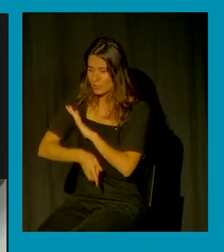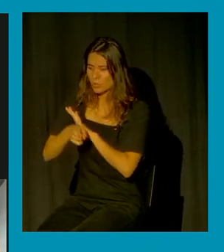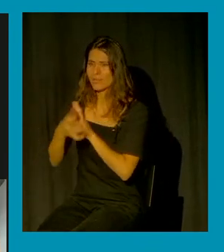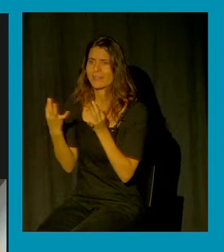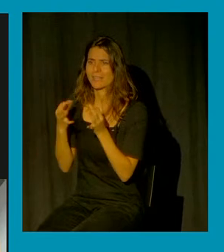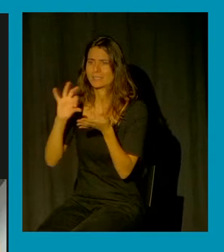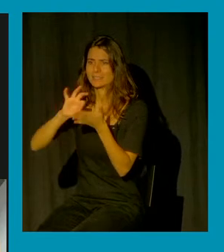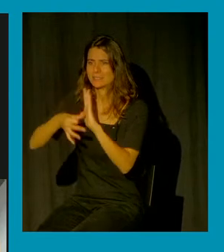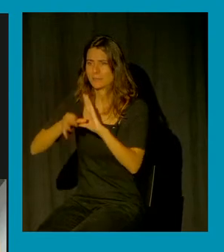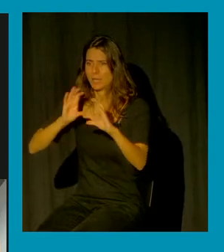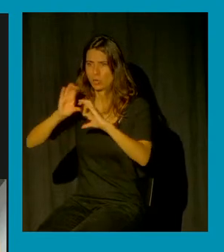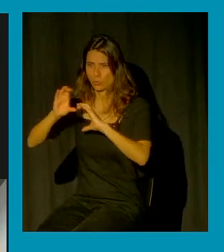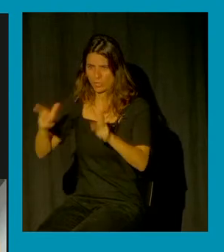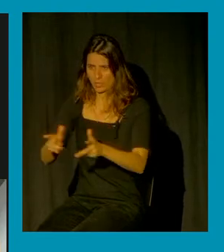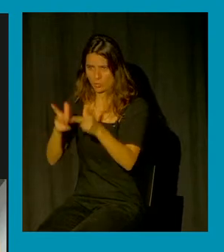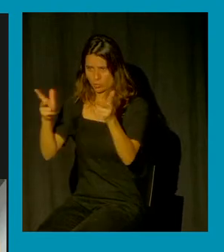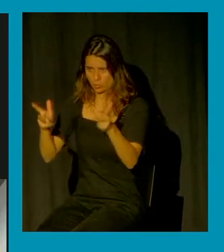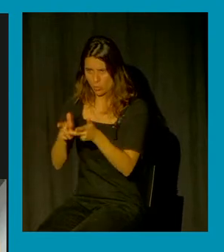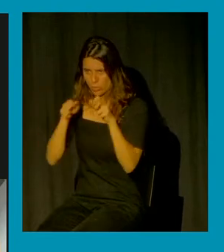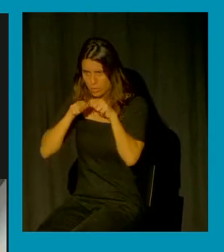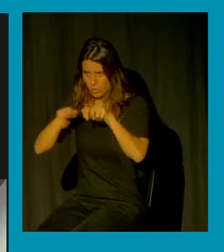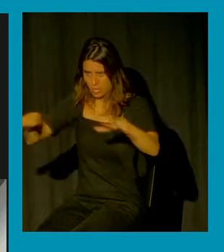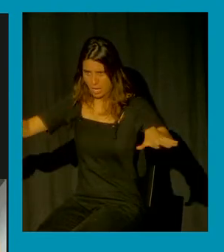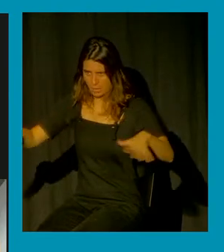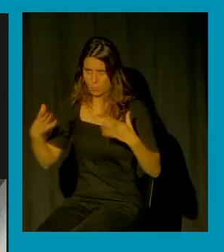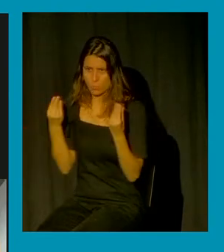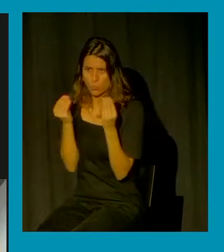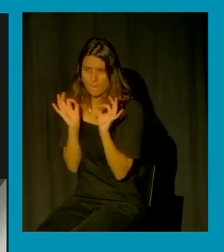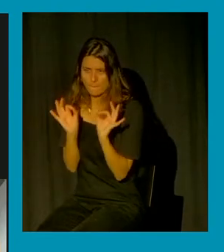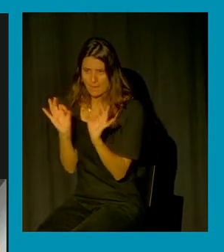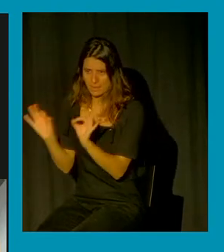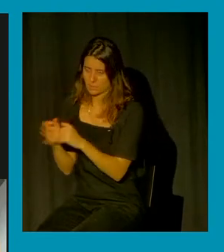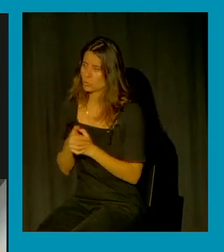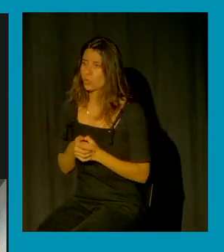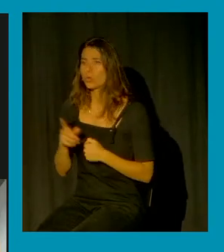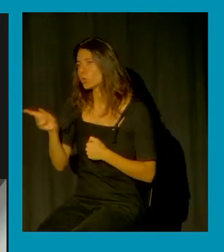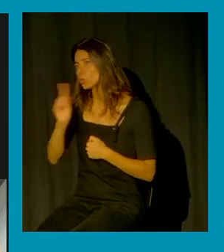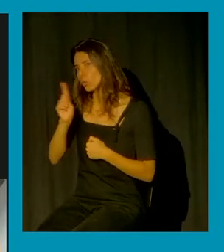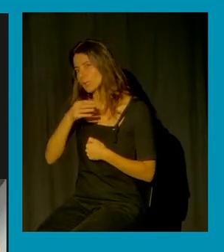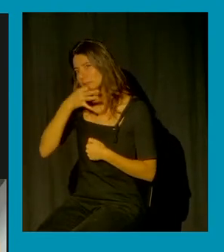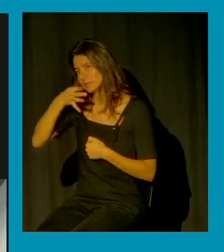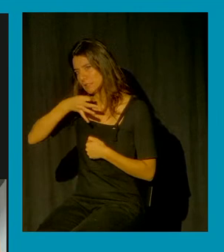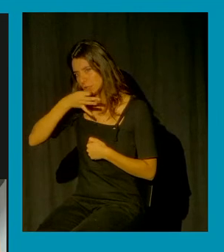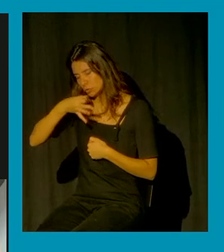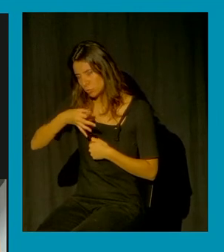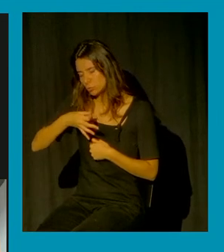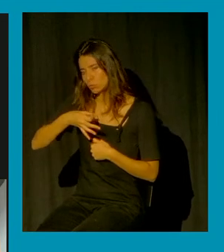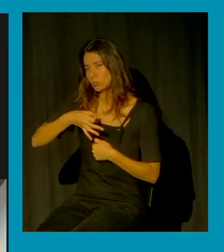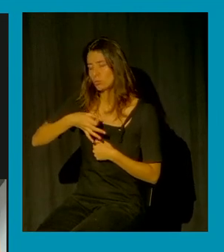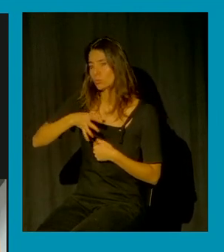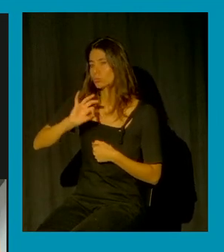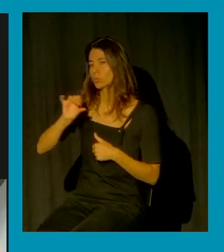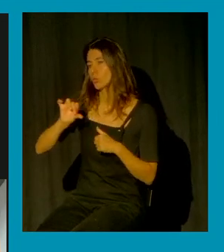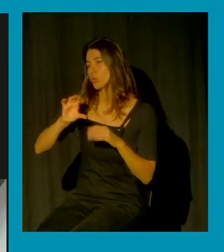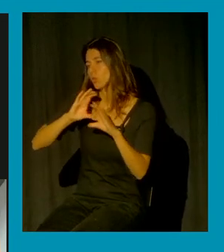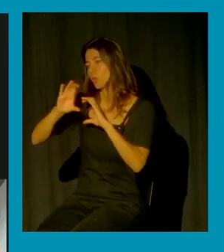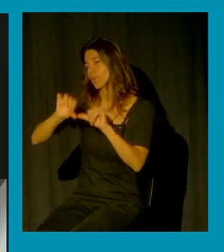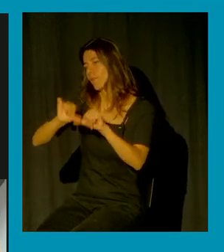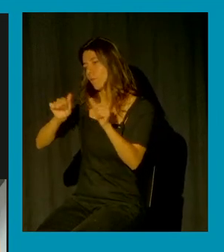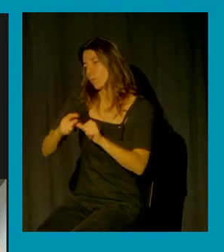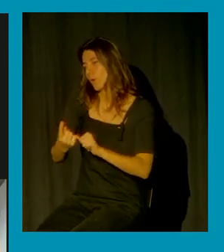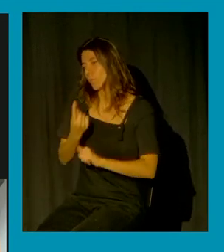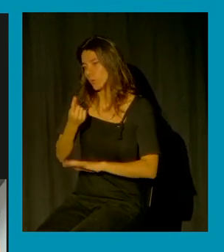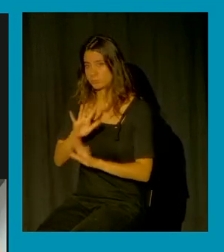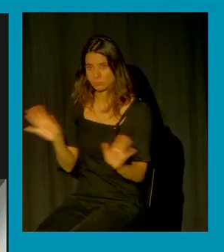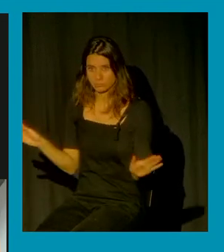muy preciso no son únicamente la forma no es un discurso una forma de comunicarnos ¿no? sino que